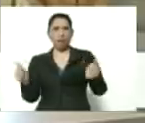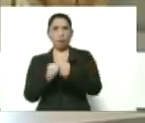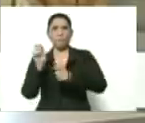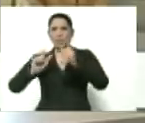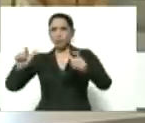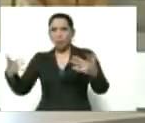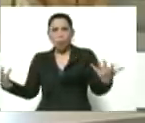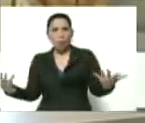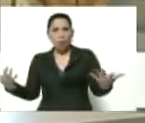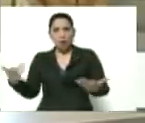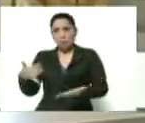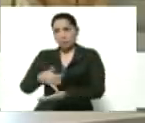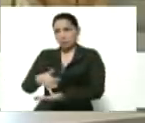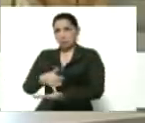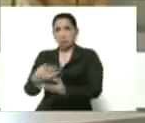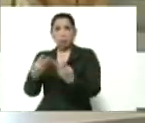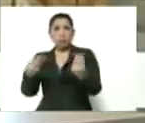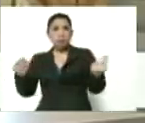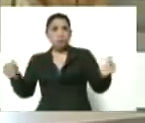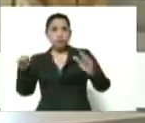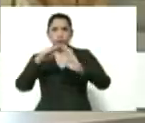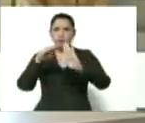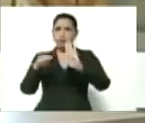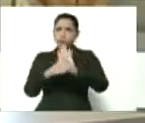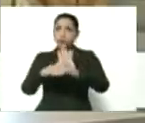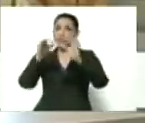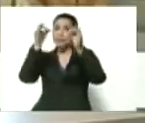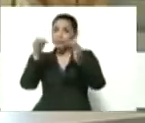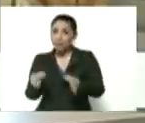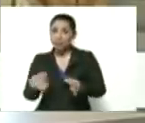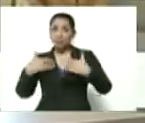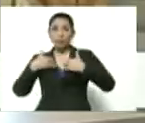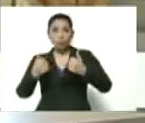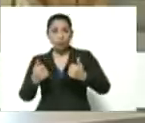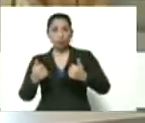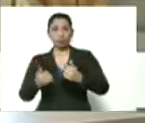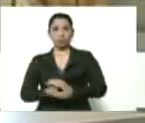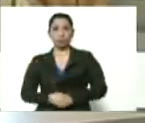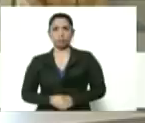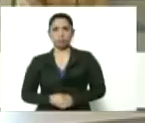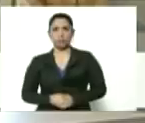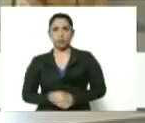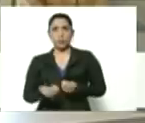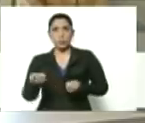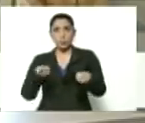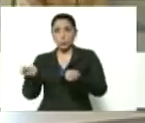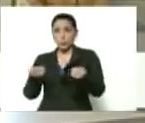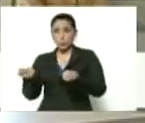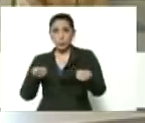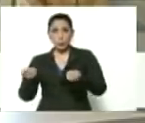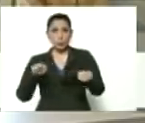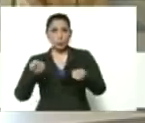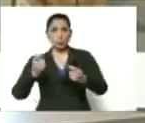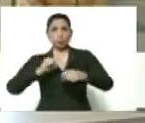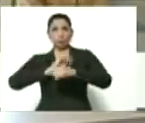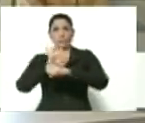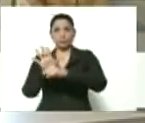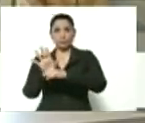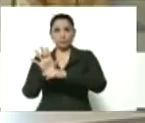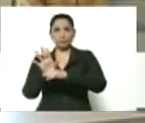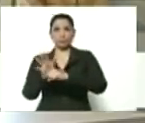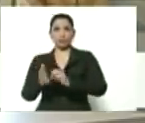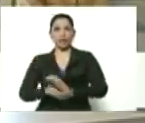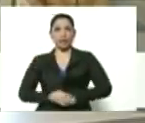relajando las medidas estrictas de seguridad que nos han llevado a controlar el coronavirus. Si relajamos,